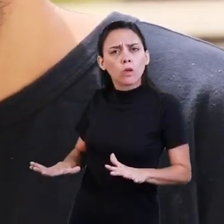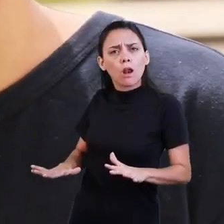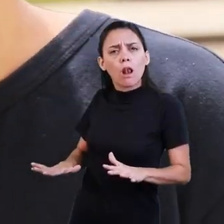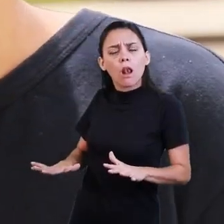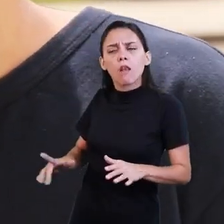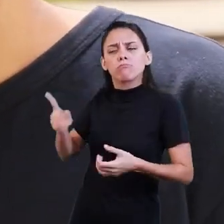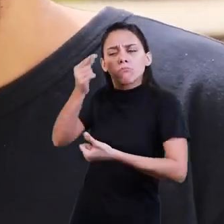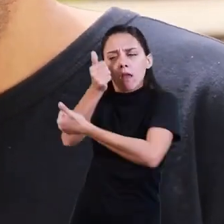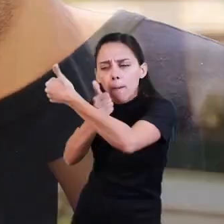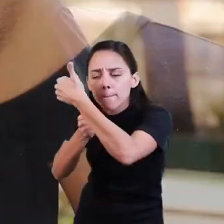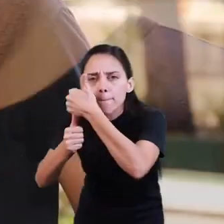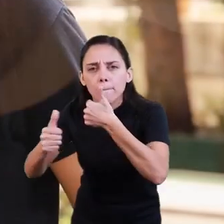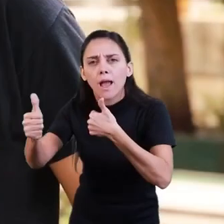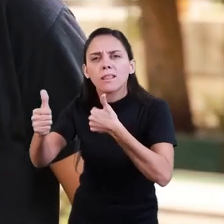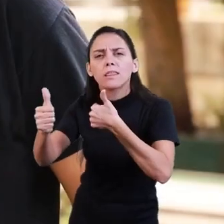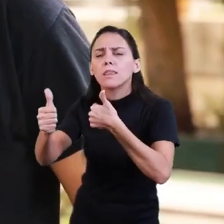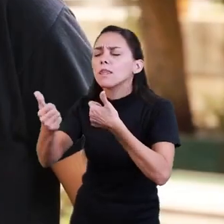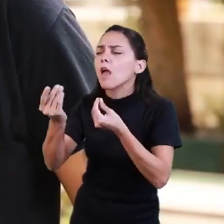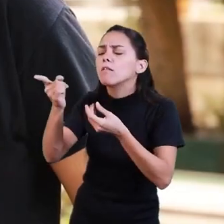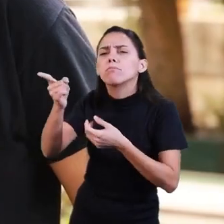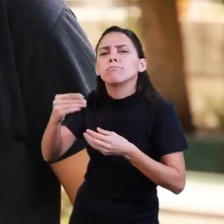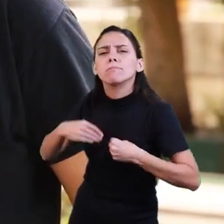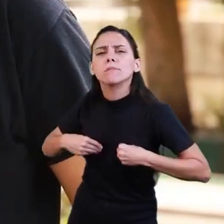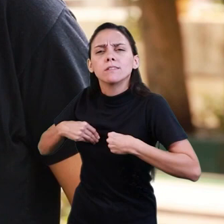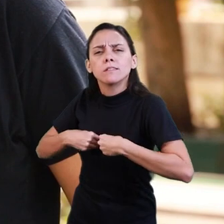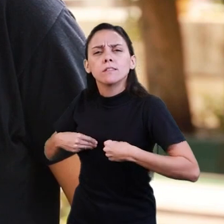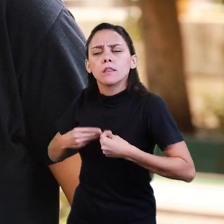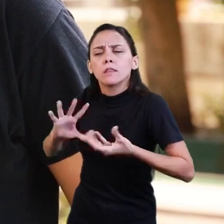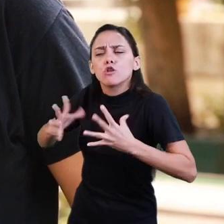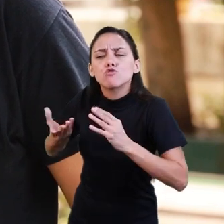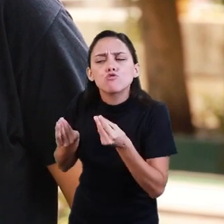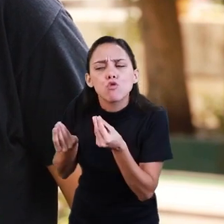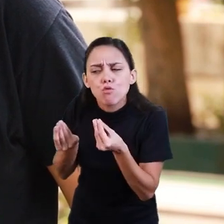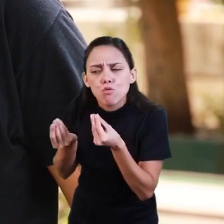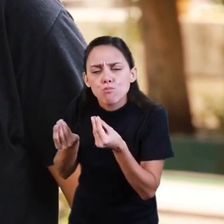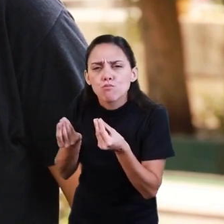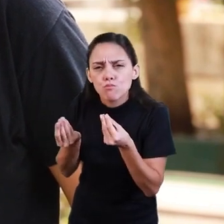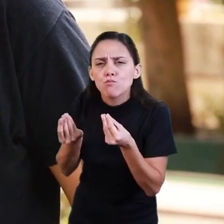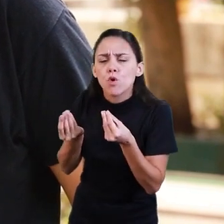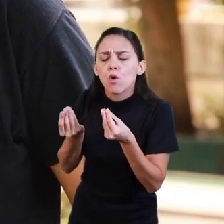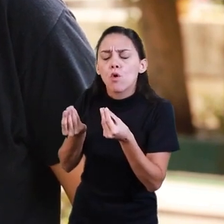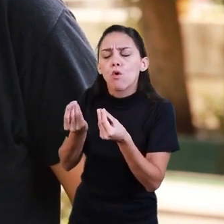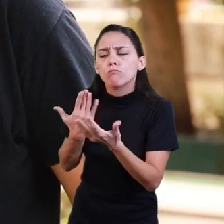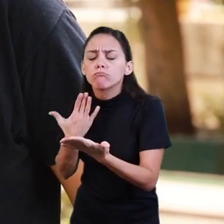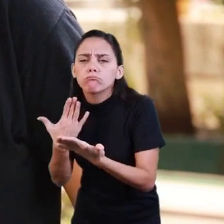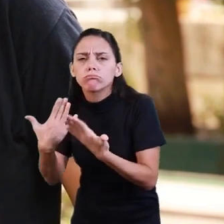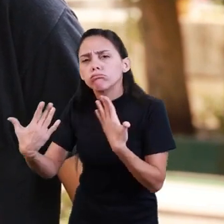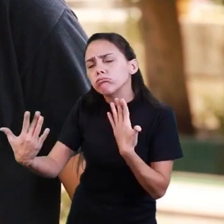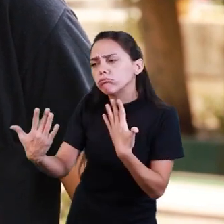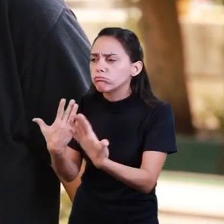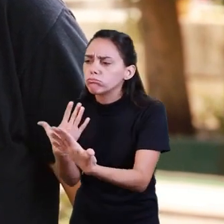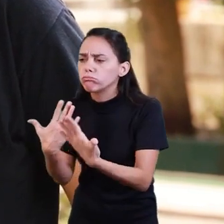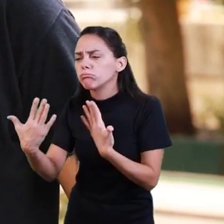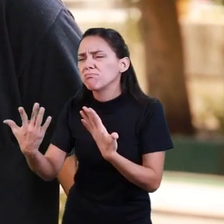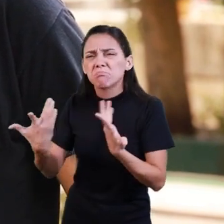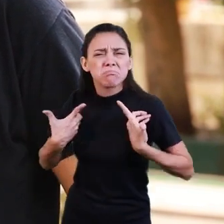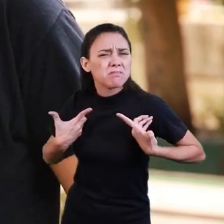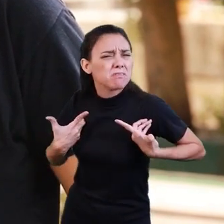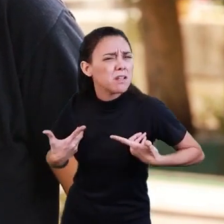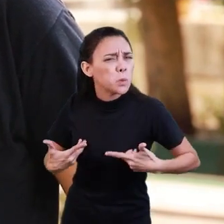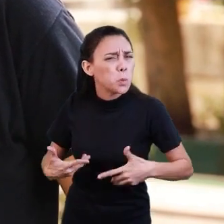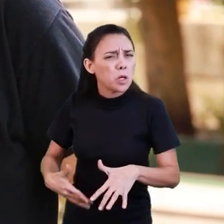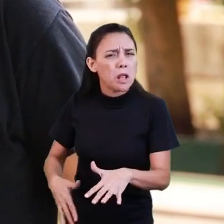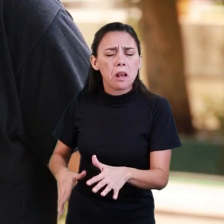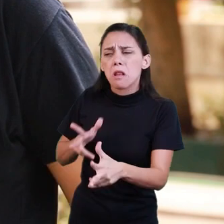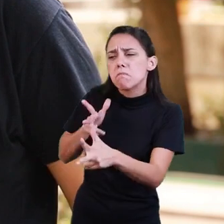otro, tratar de tener la empatía de cómo se puede sentir la otra persona. Y de ser